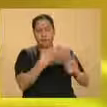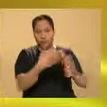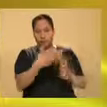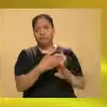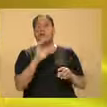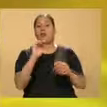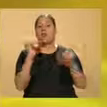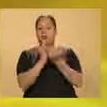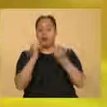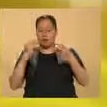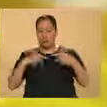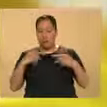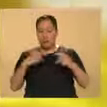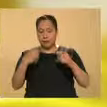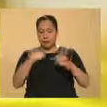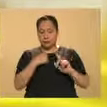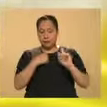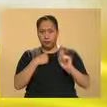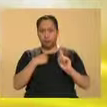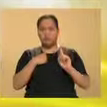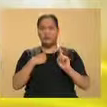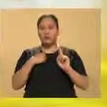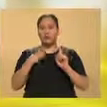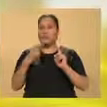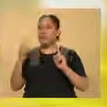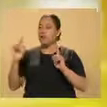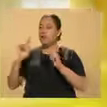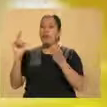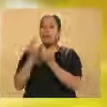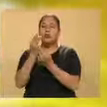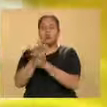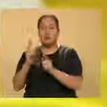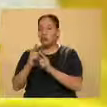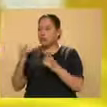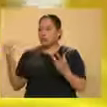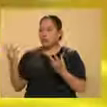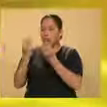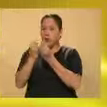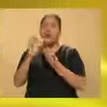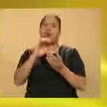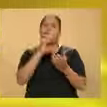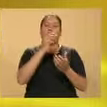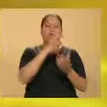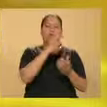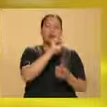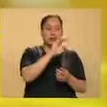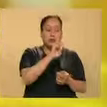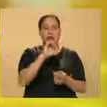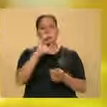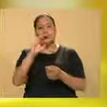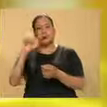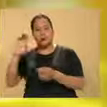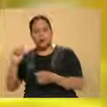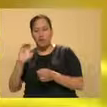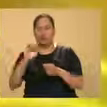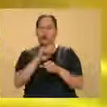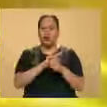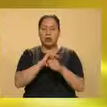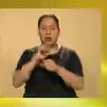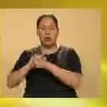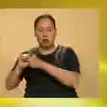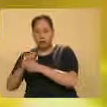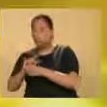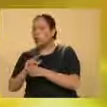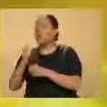O la persona con la que hayas constituido una sociedad en convivencia. ¿Esto también para matrimonios? Bueno, para la sociedad en convivencia del mismo. Sociedad en convivencia,